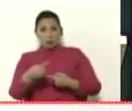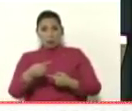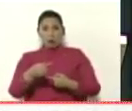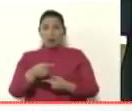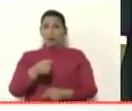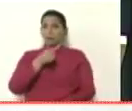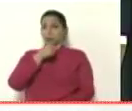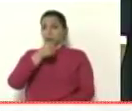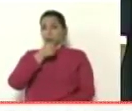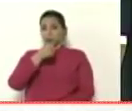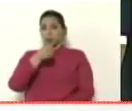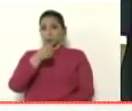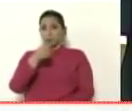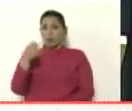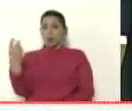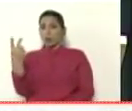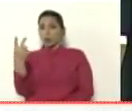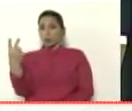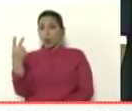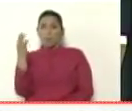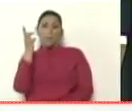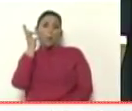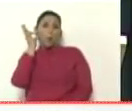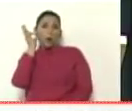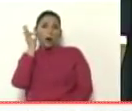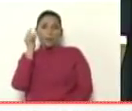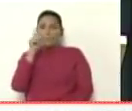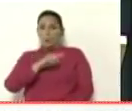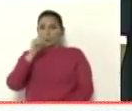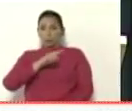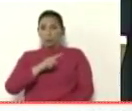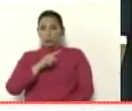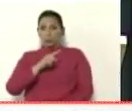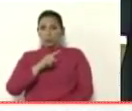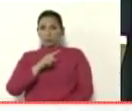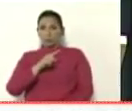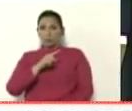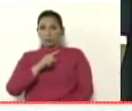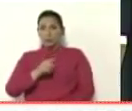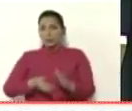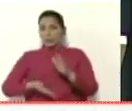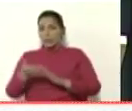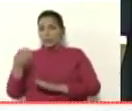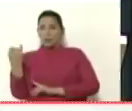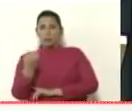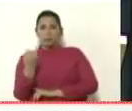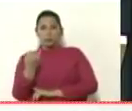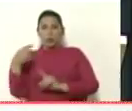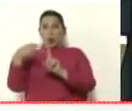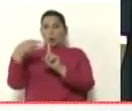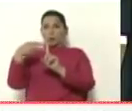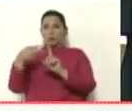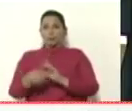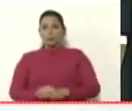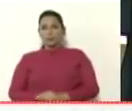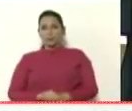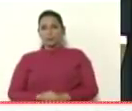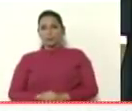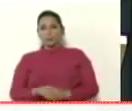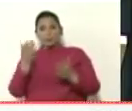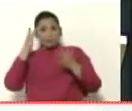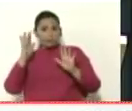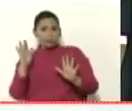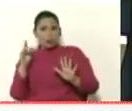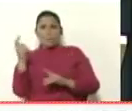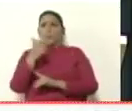de prensa de las dos prostitutas saliendo de la habitación del hotel Penélope con la excusa de que iban